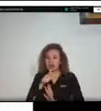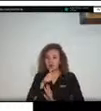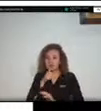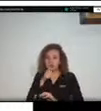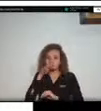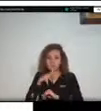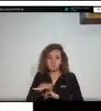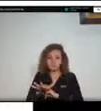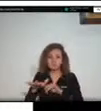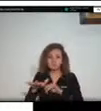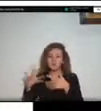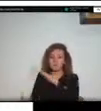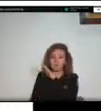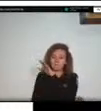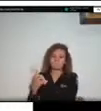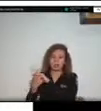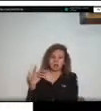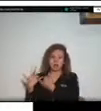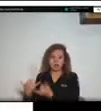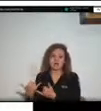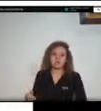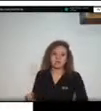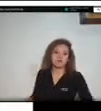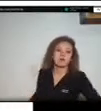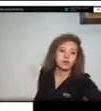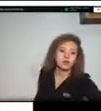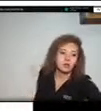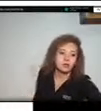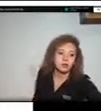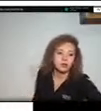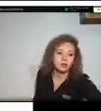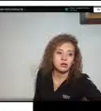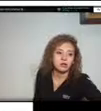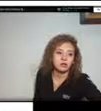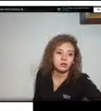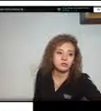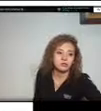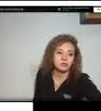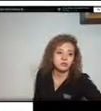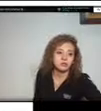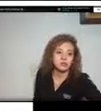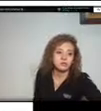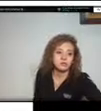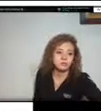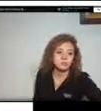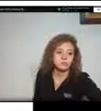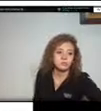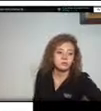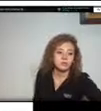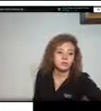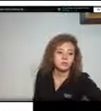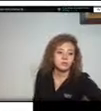este momento afectando vemos claramente hacia la parte norte lo que corresponde al río Huatiquía